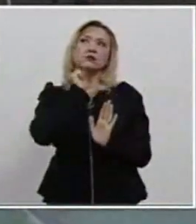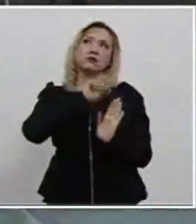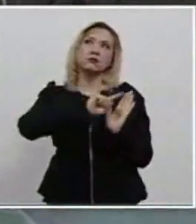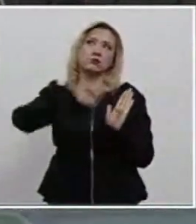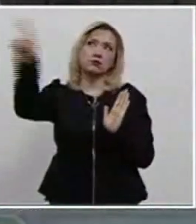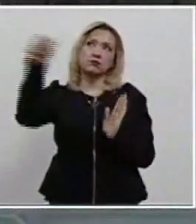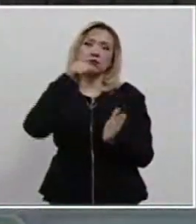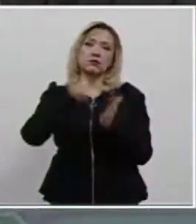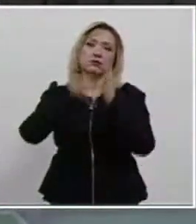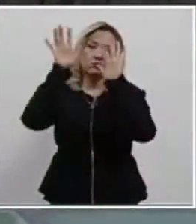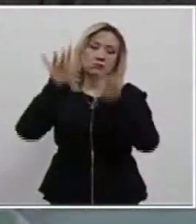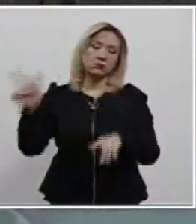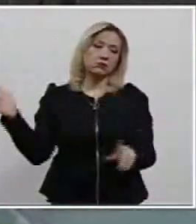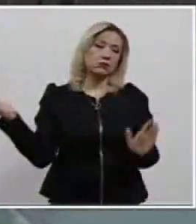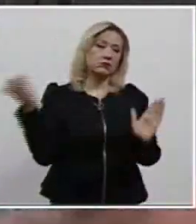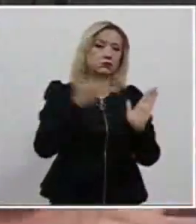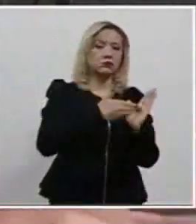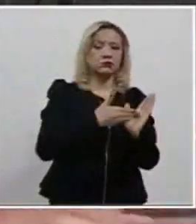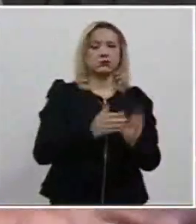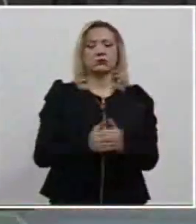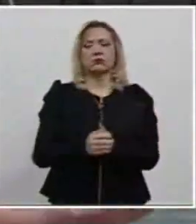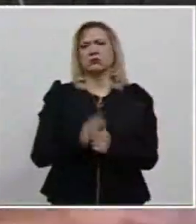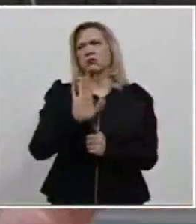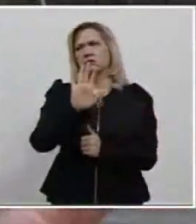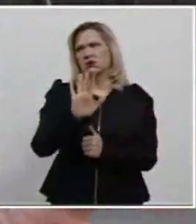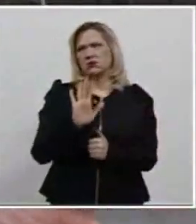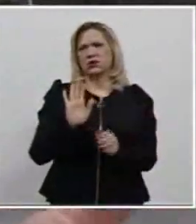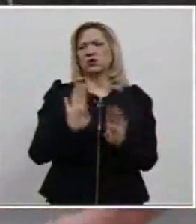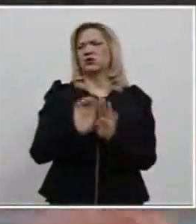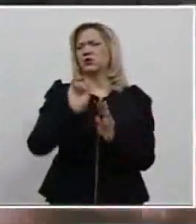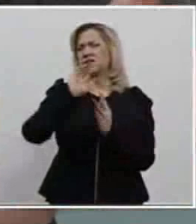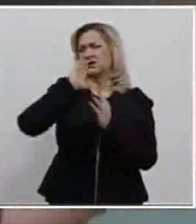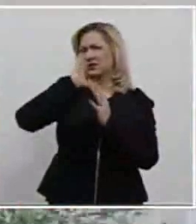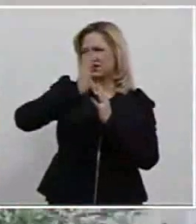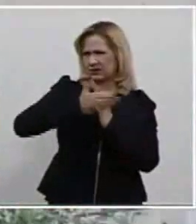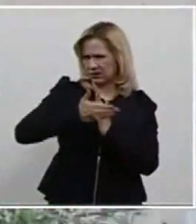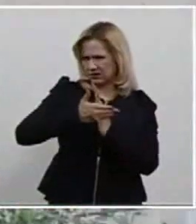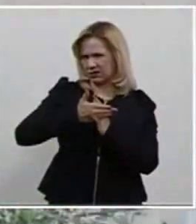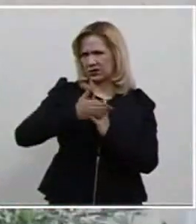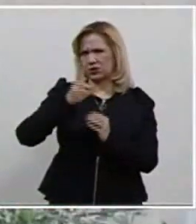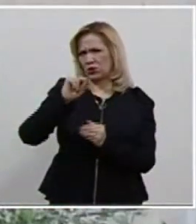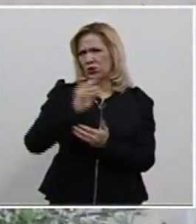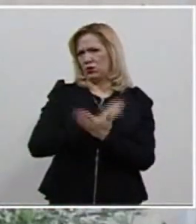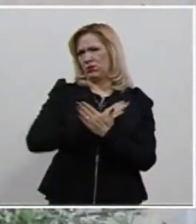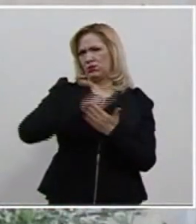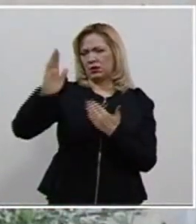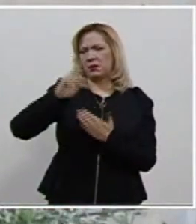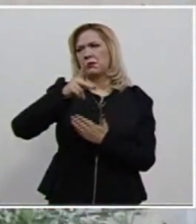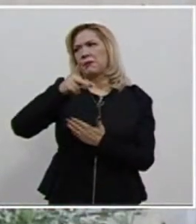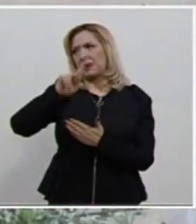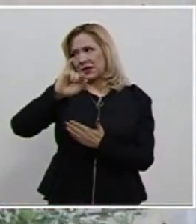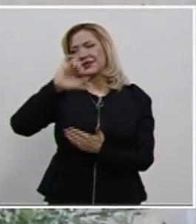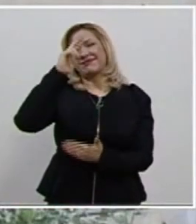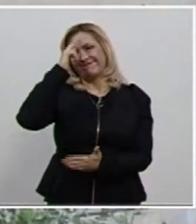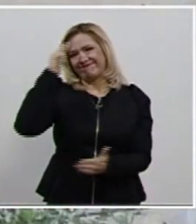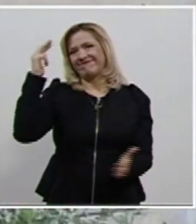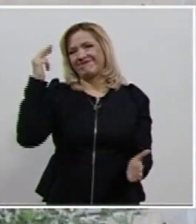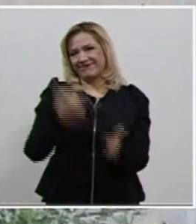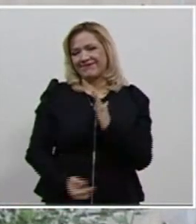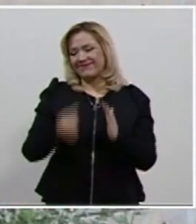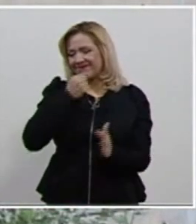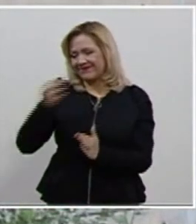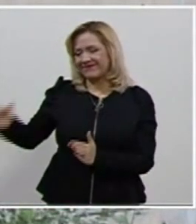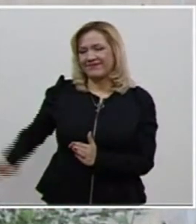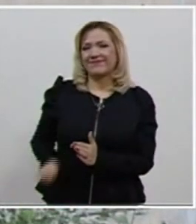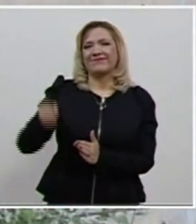proyecto propone revocar la resolución parcialmente, pues se estima que Xochitl Galvez sí violó el interés superior de la infancia al